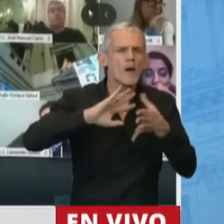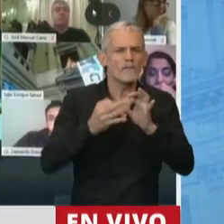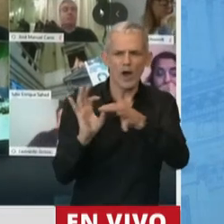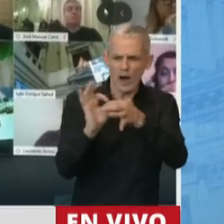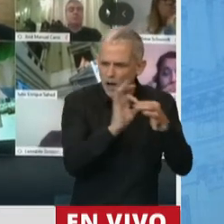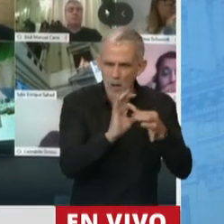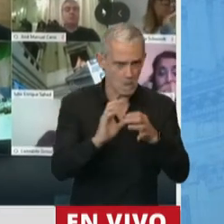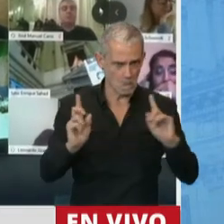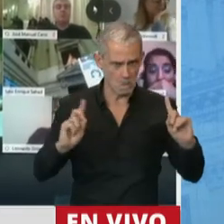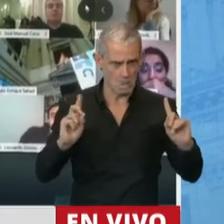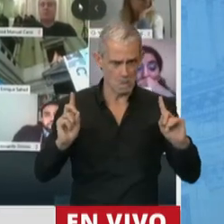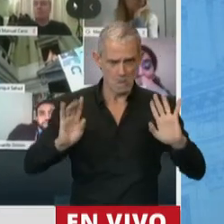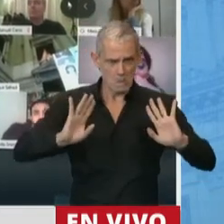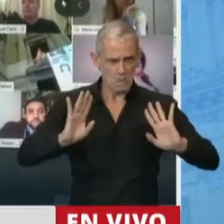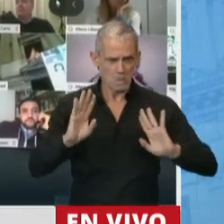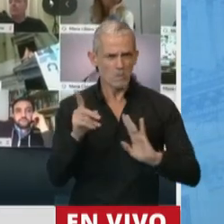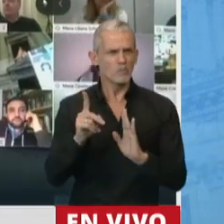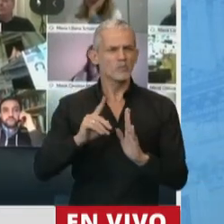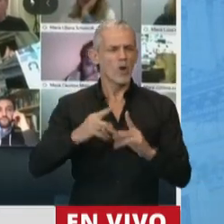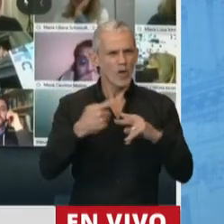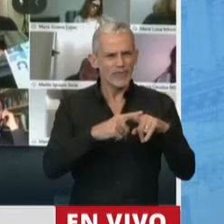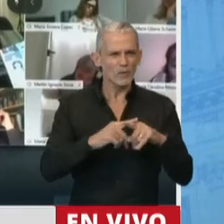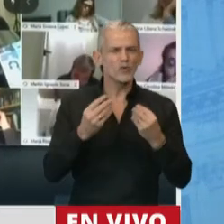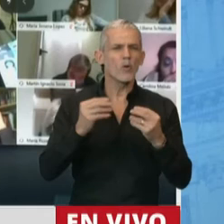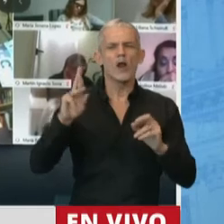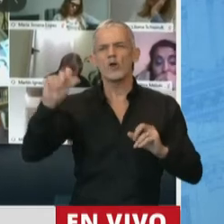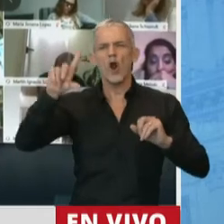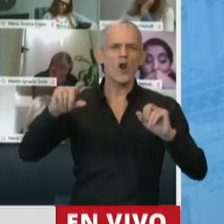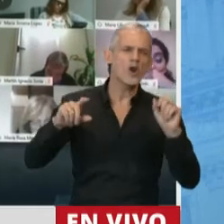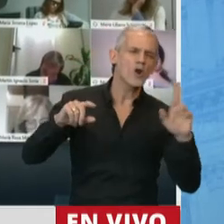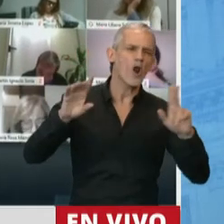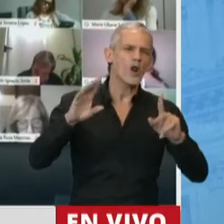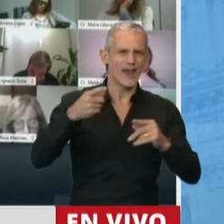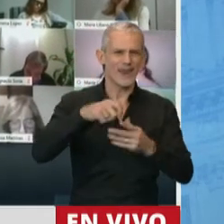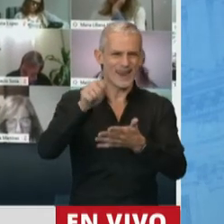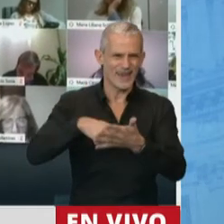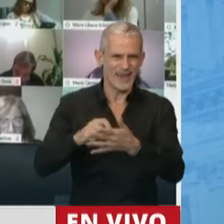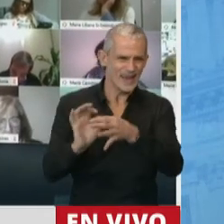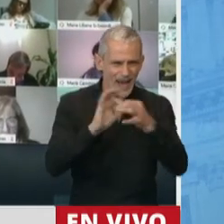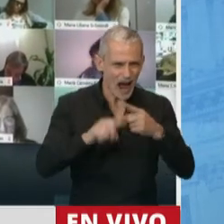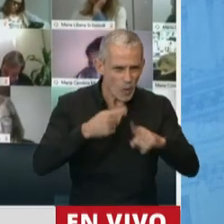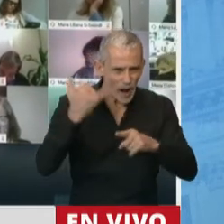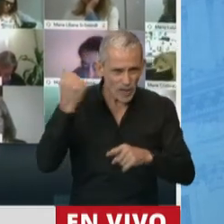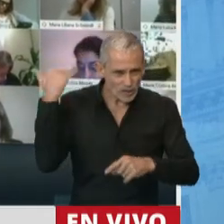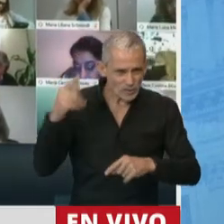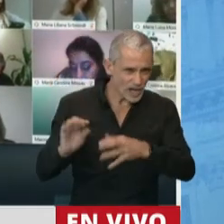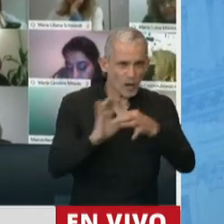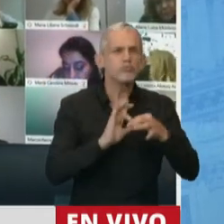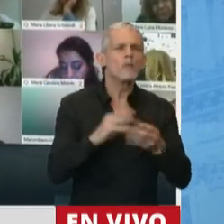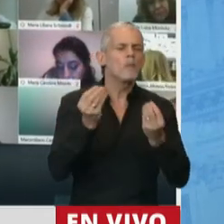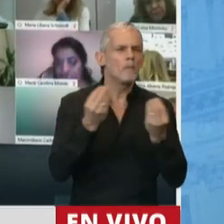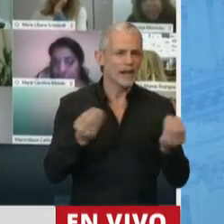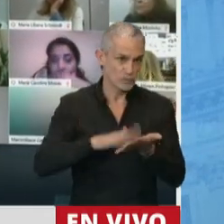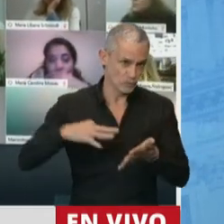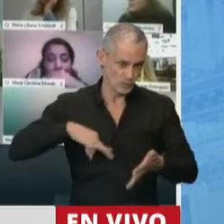laboral. Fue toda una discusión. El rol de los convenios colectivos de trabajo para especificar mucho